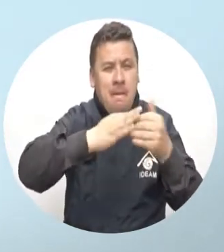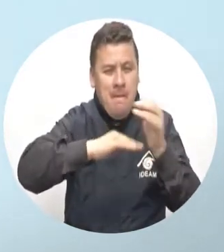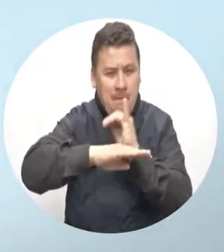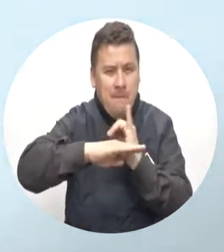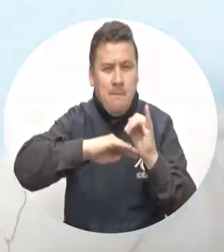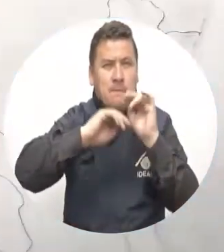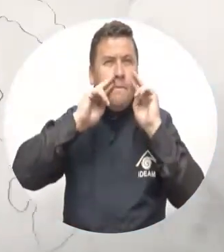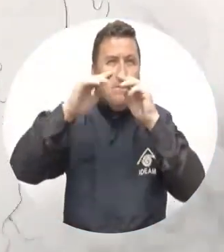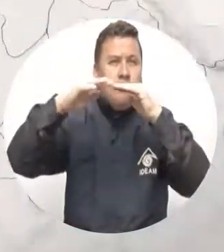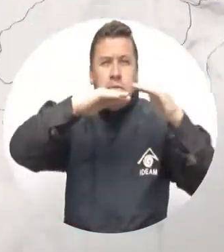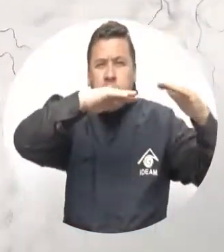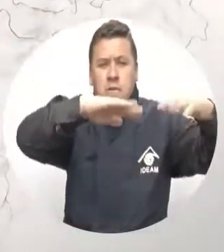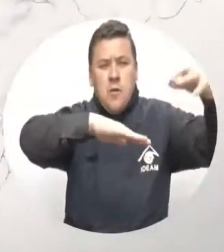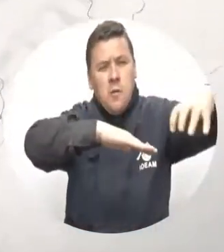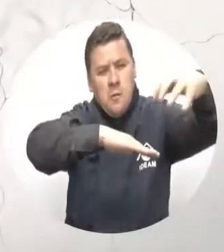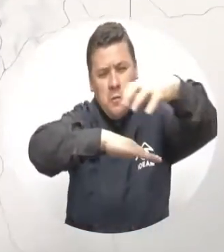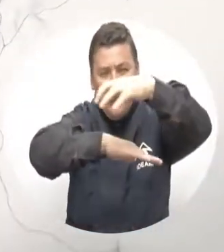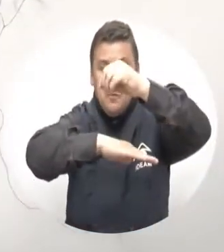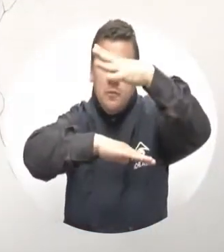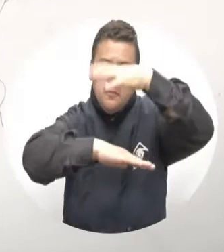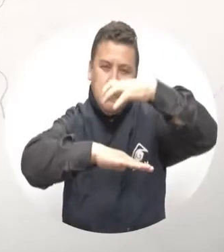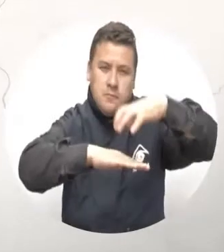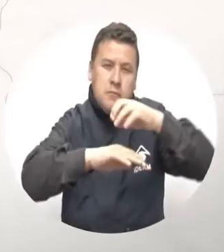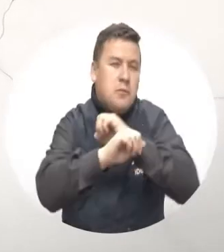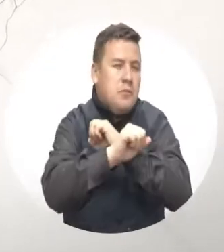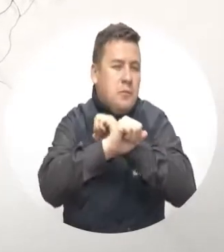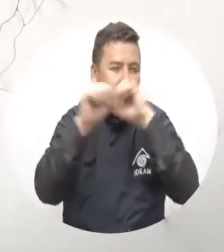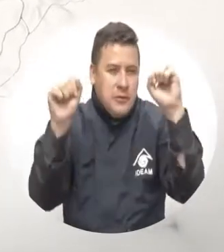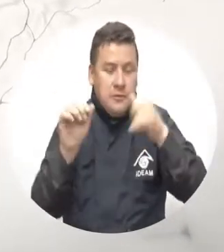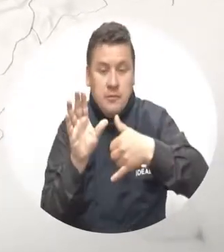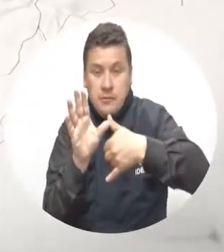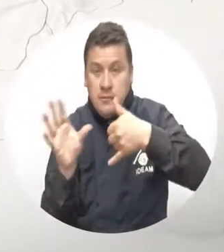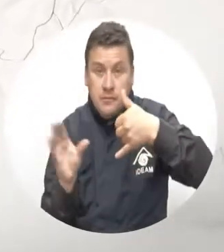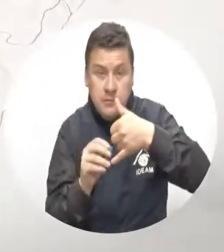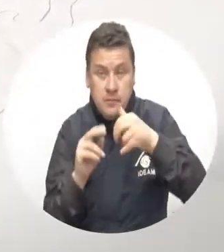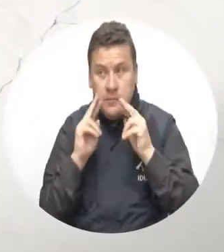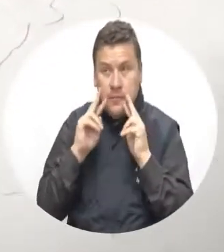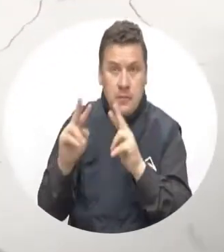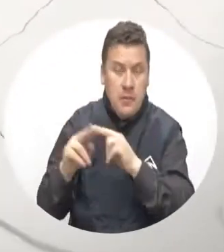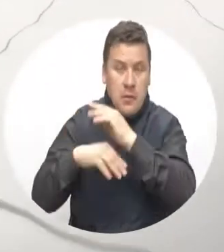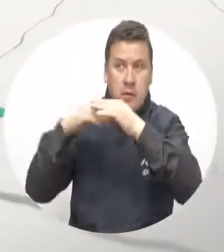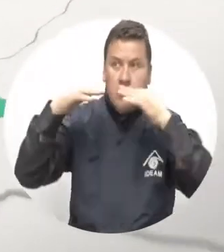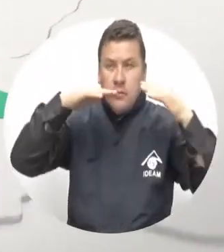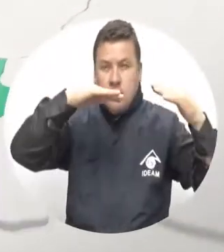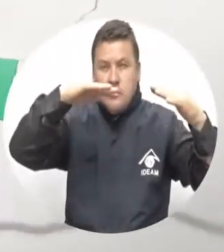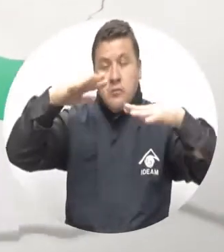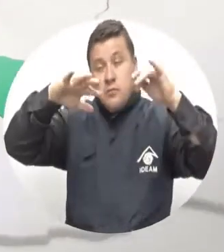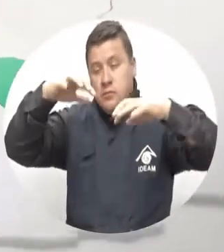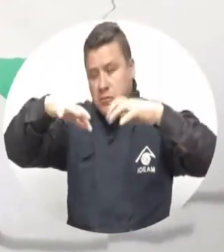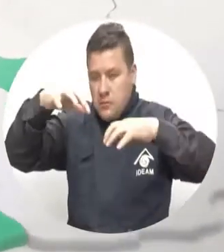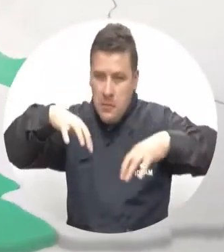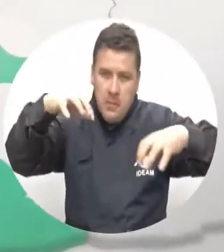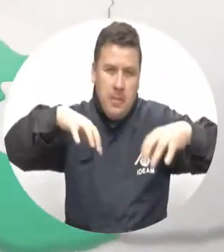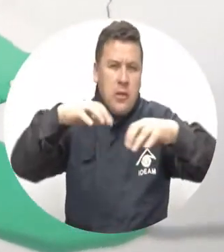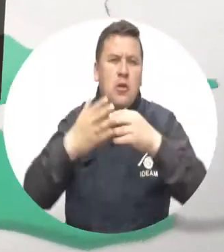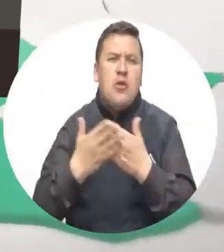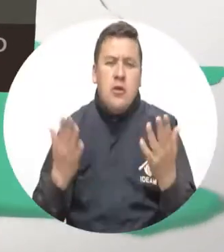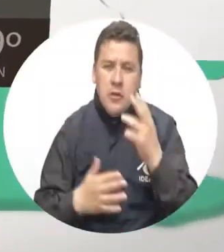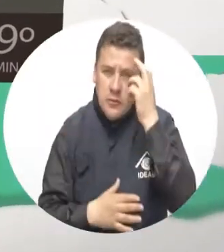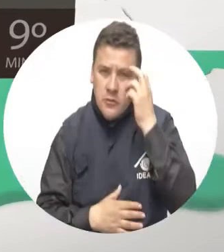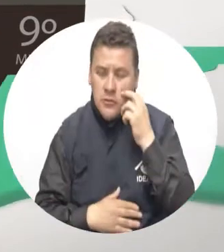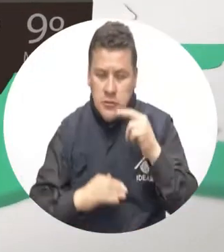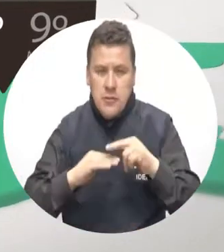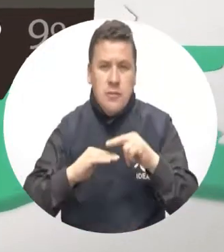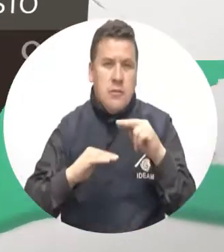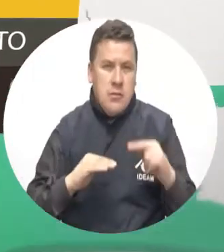cielo nuboso y con lloviznas a lo largo de la mañana. En el litoral pacífico habrá cielo encapotado y lluvioso. Sobre todo en Chocó y Nariño,